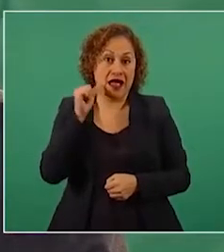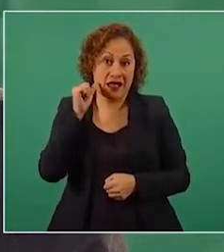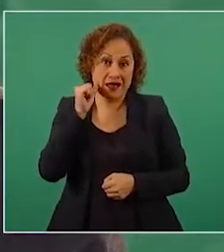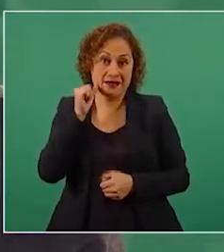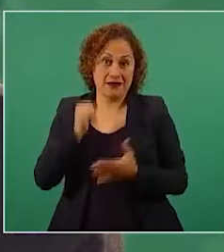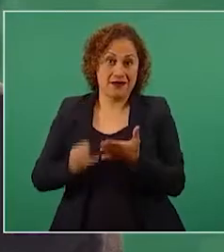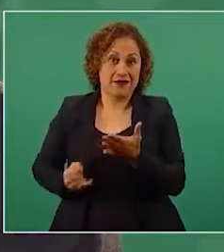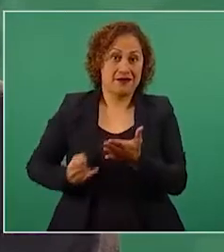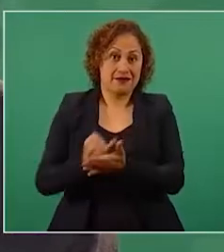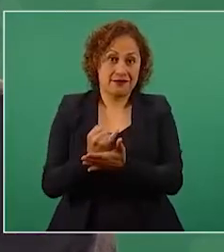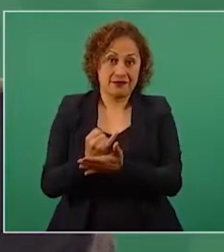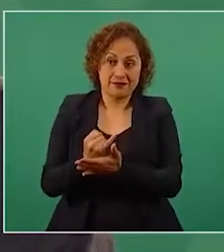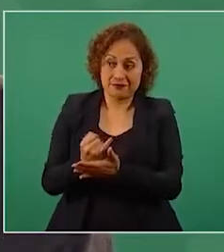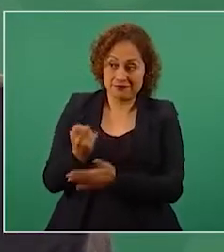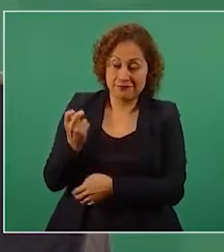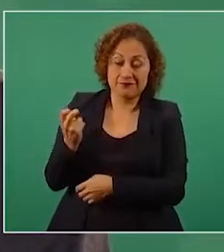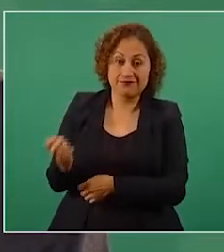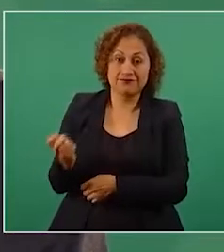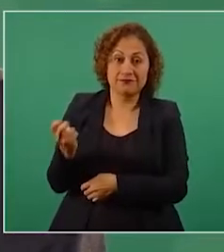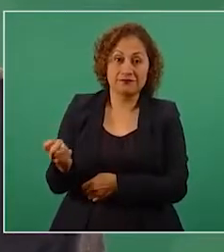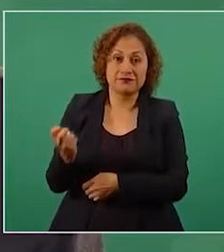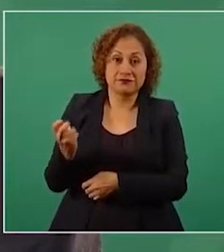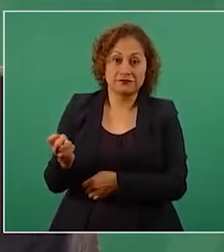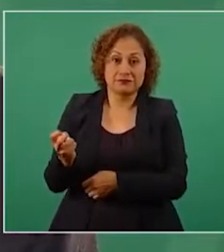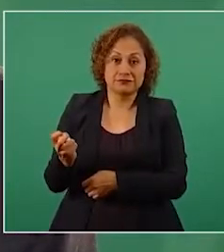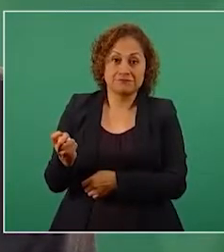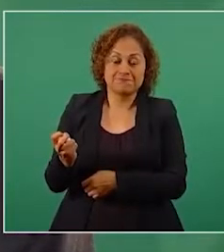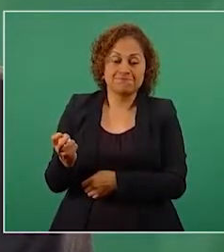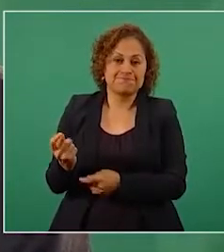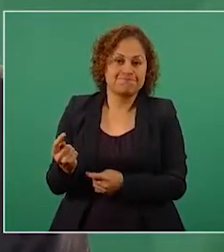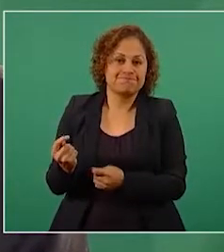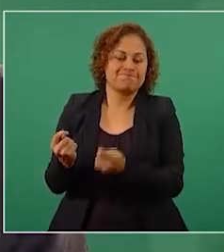arbitrario,